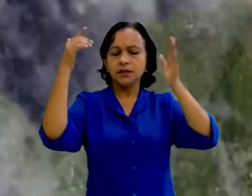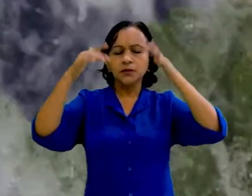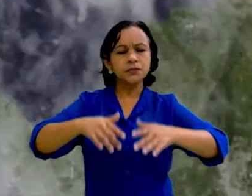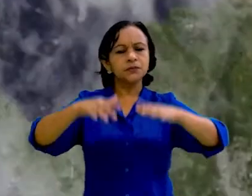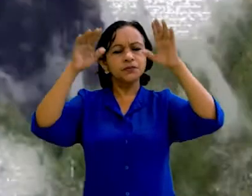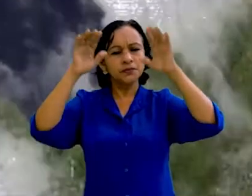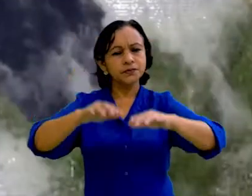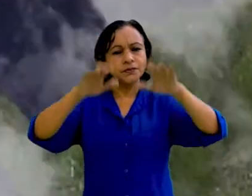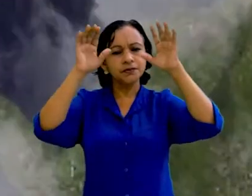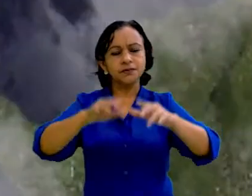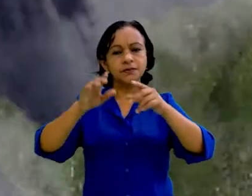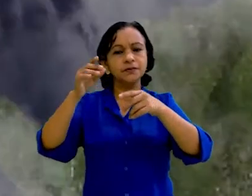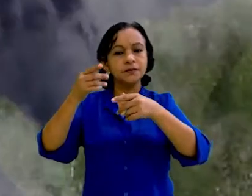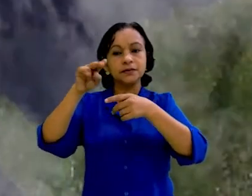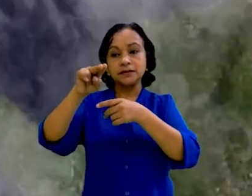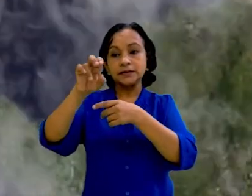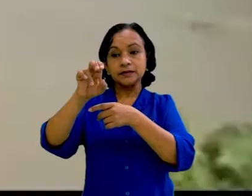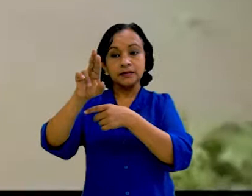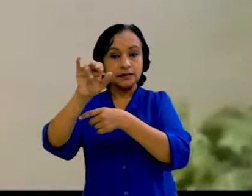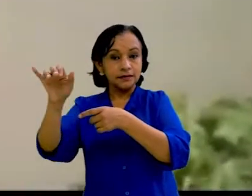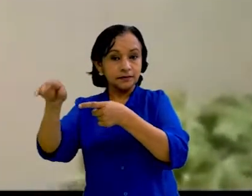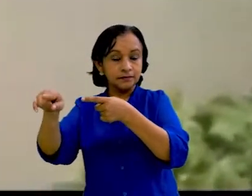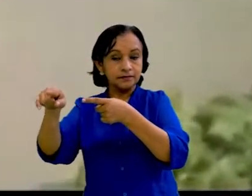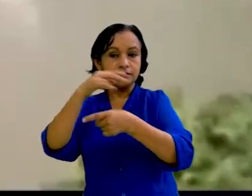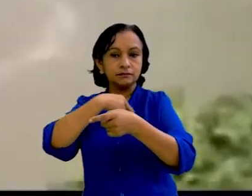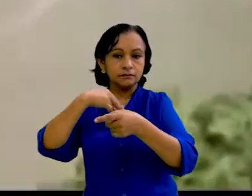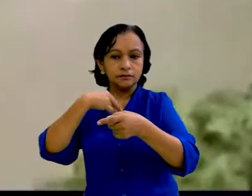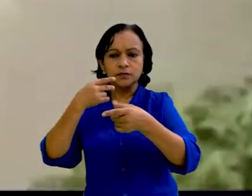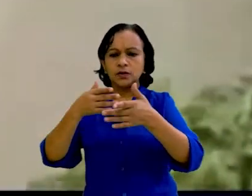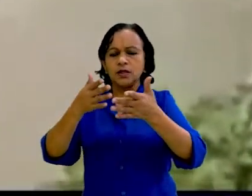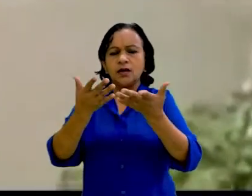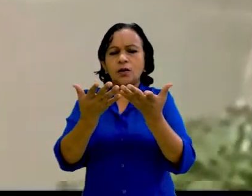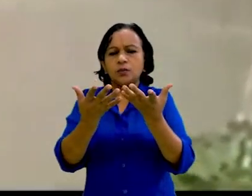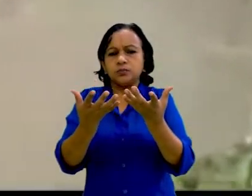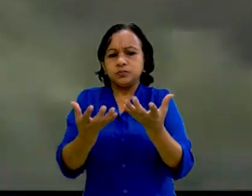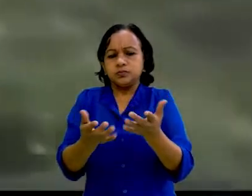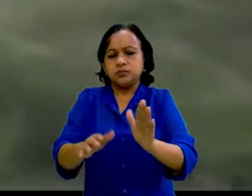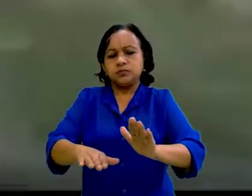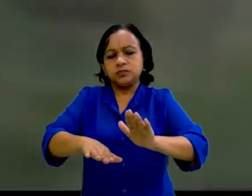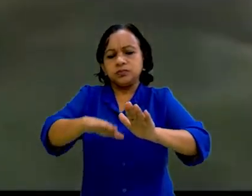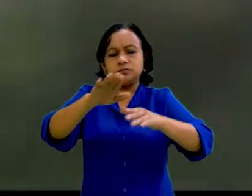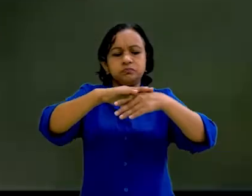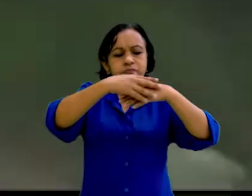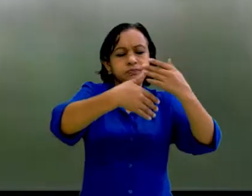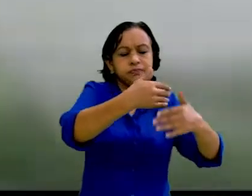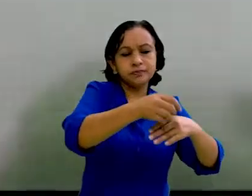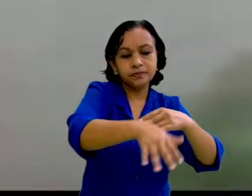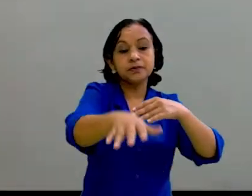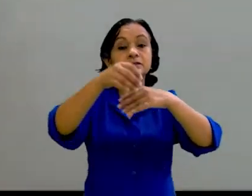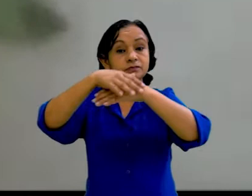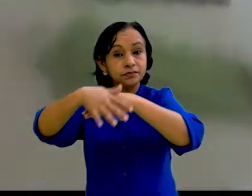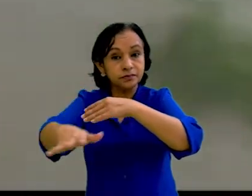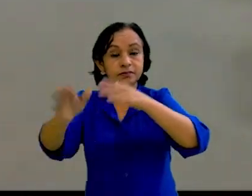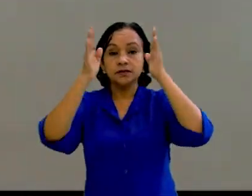lluviosa trajo consigo la tormenta tropical Nate. Esta provocó la saturación de suelos, inundaciones, deslaves y deslizamientos,